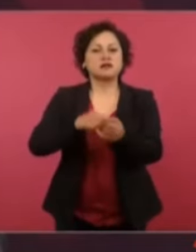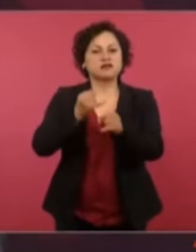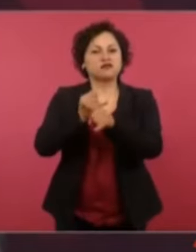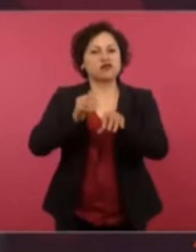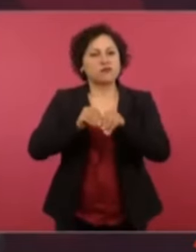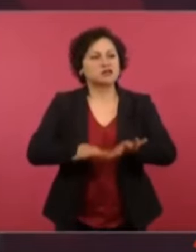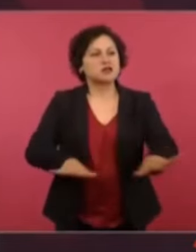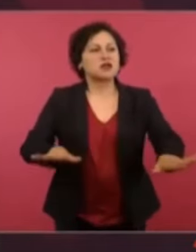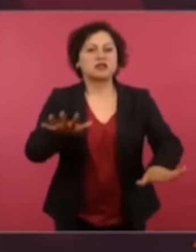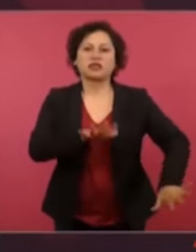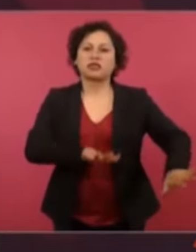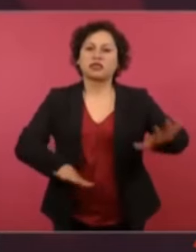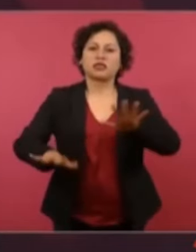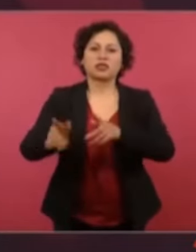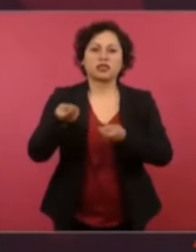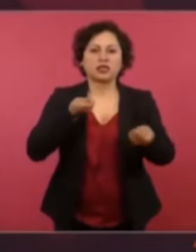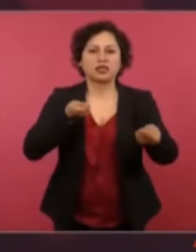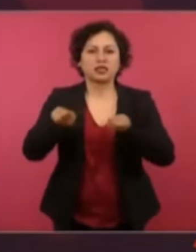manipulación.